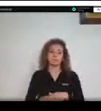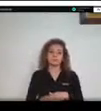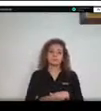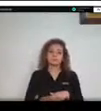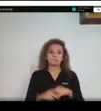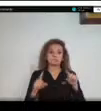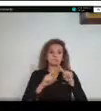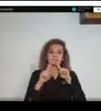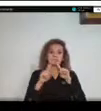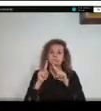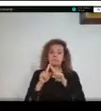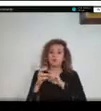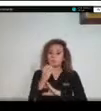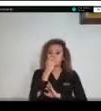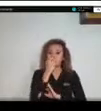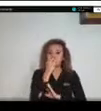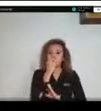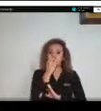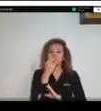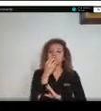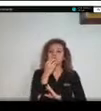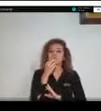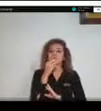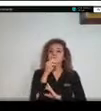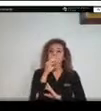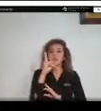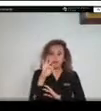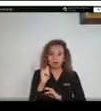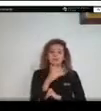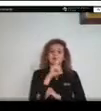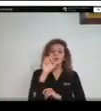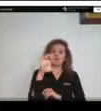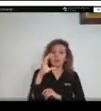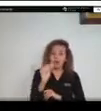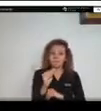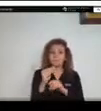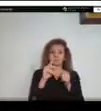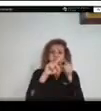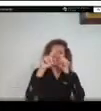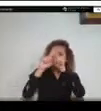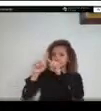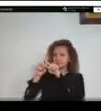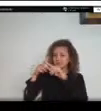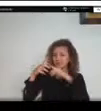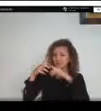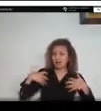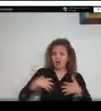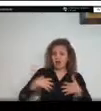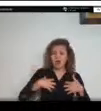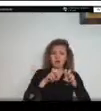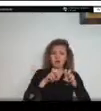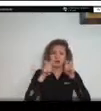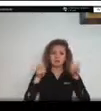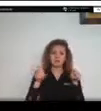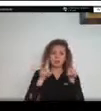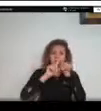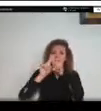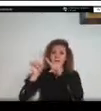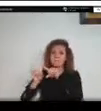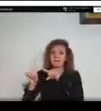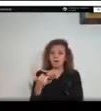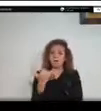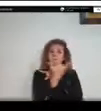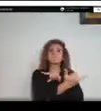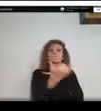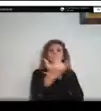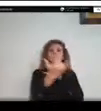la danta la lapa el chigüiro el ñeque entonces esto hace que lleguen depredadores depredadores como la